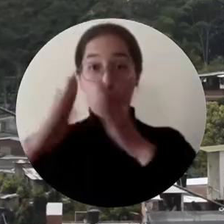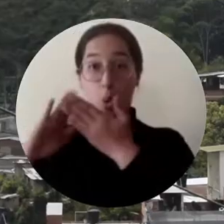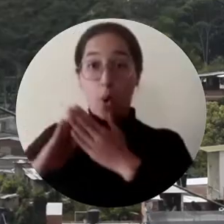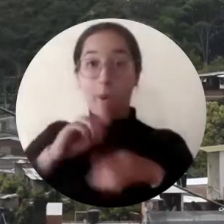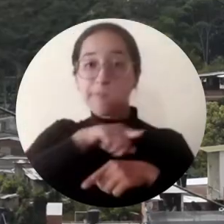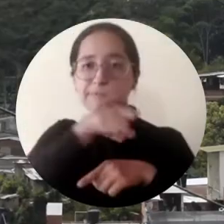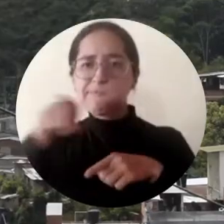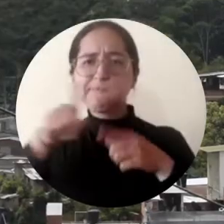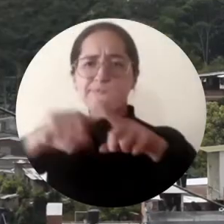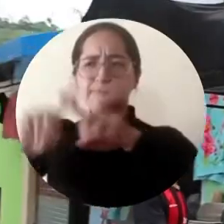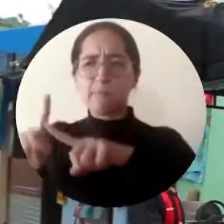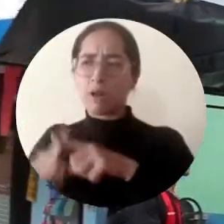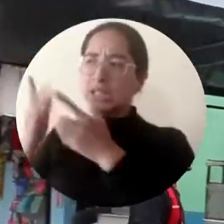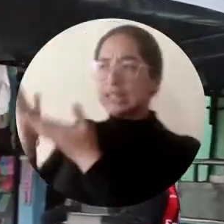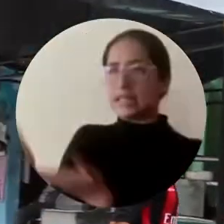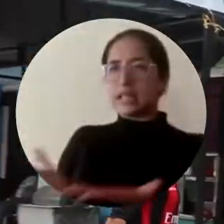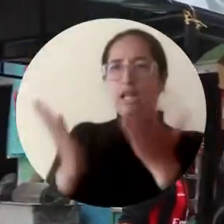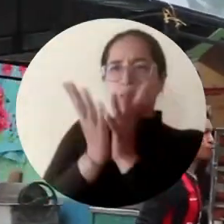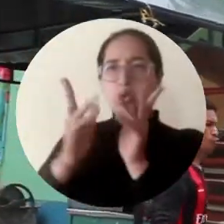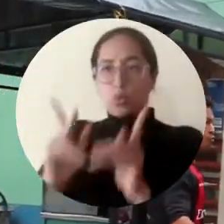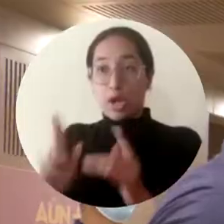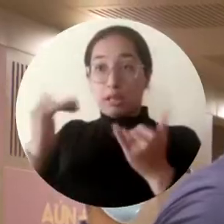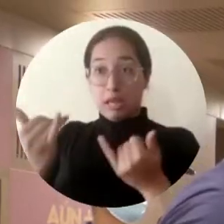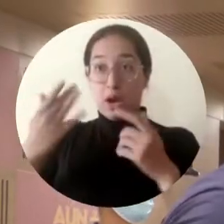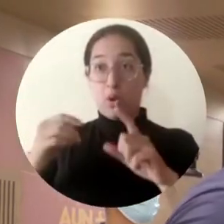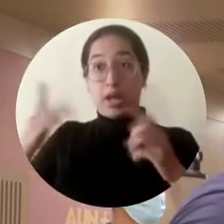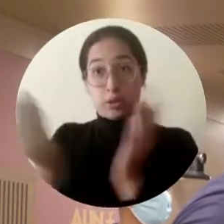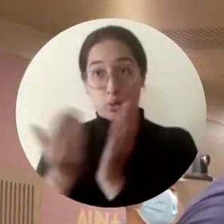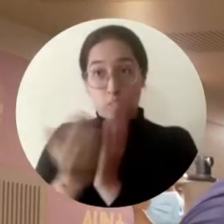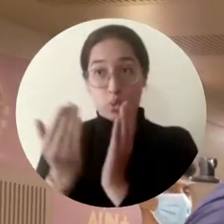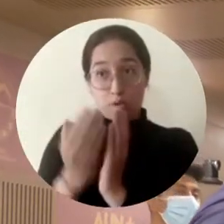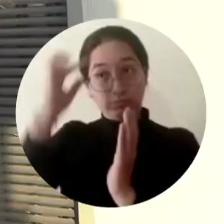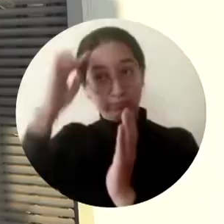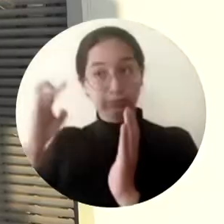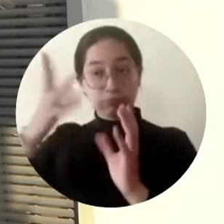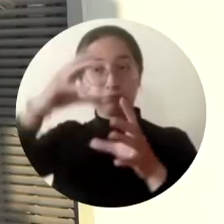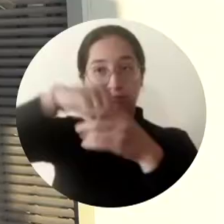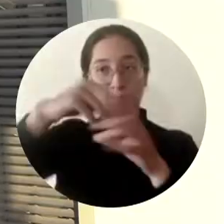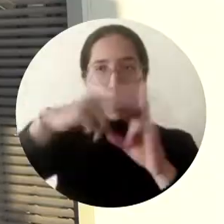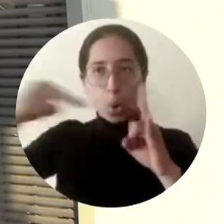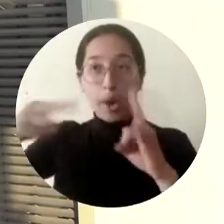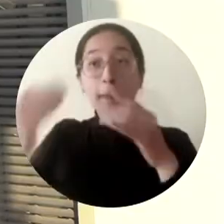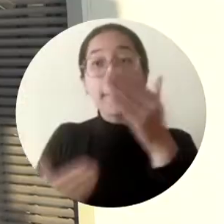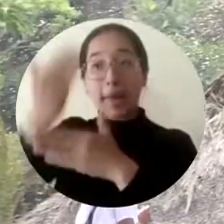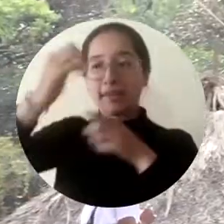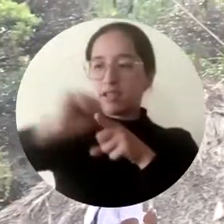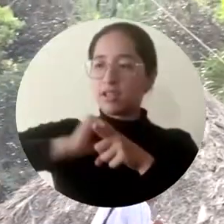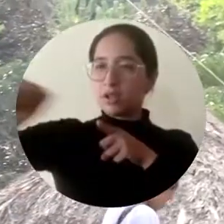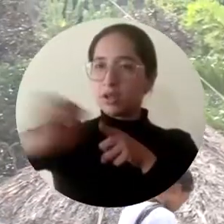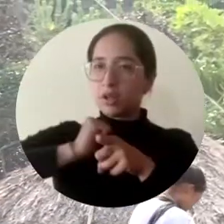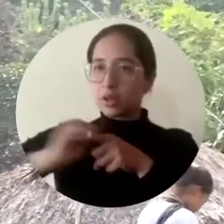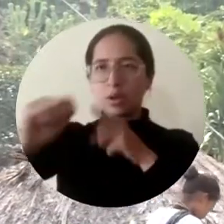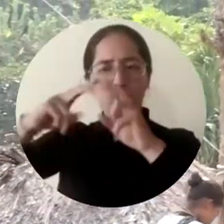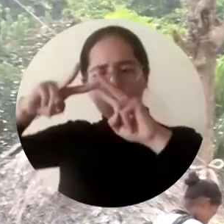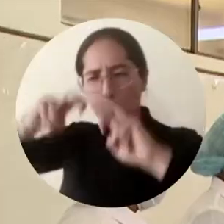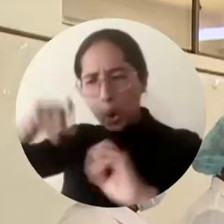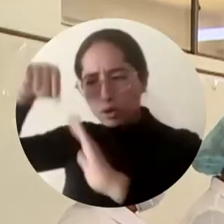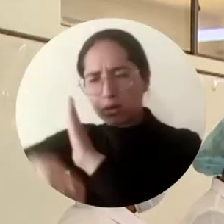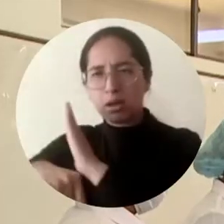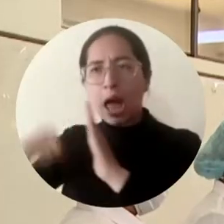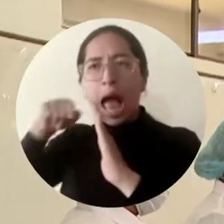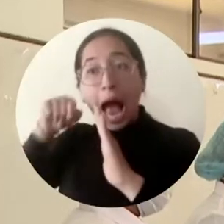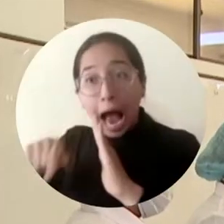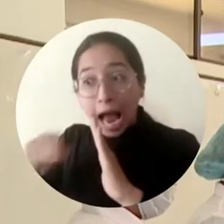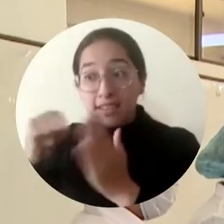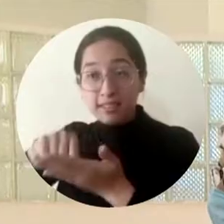Diferentes comunidades rurales del departamento recibirán a estudiantes de pregrado de la Universidad del Magdalena que realizarán sus pasantías de